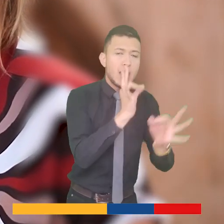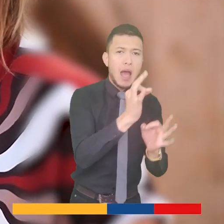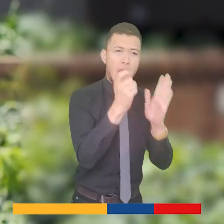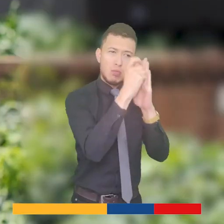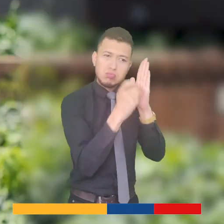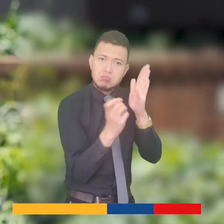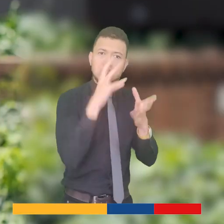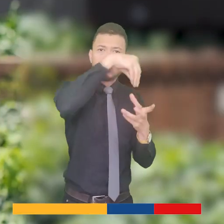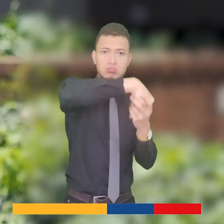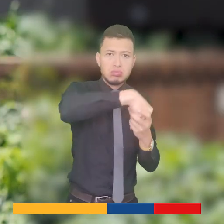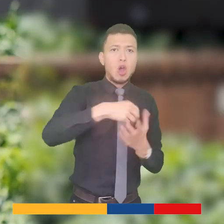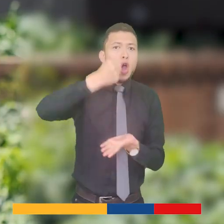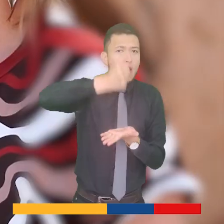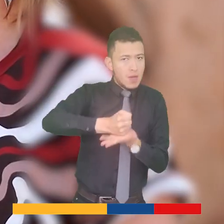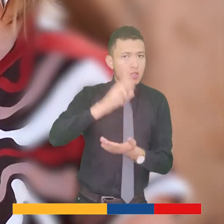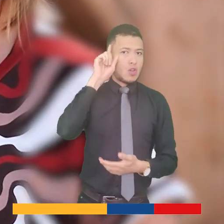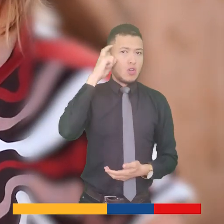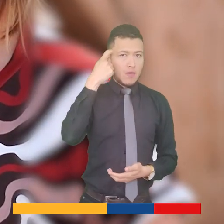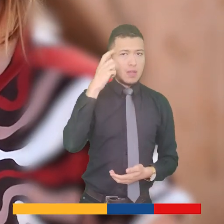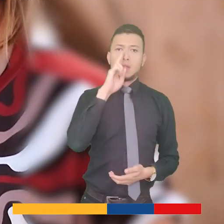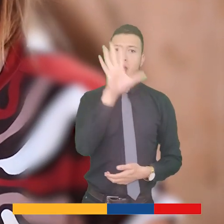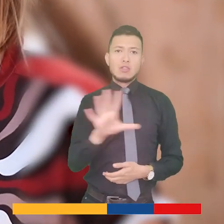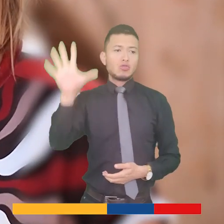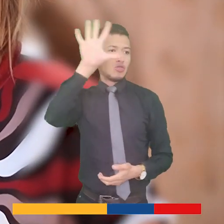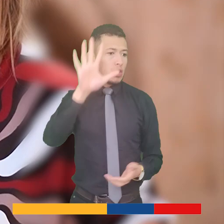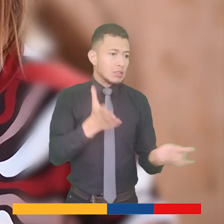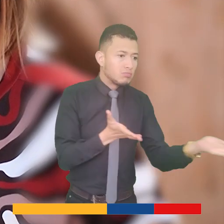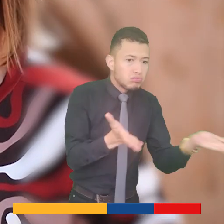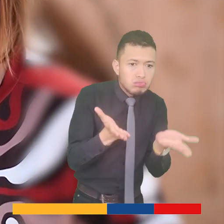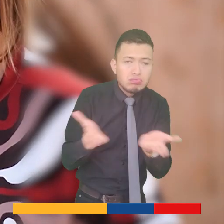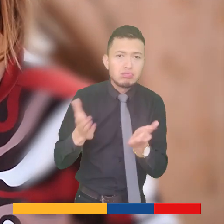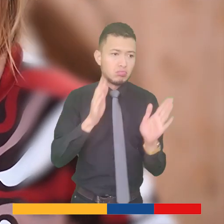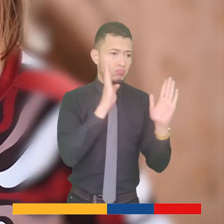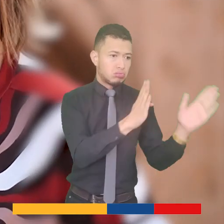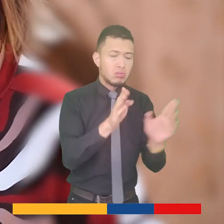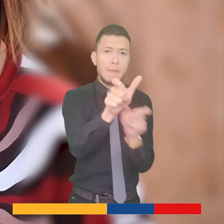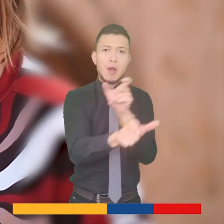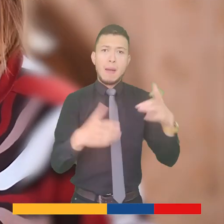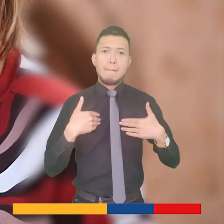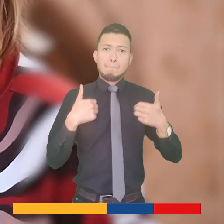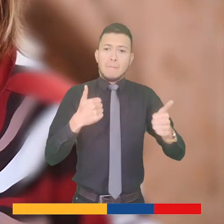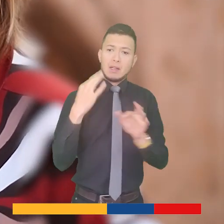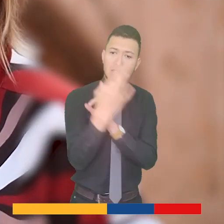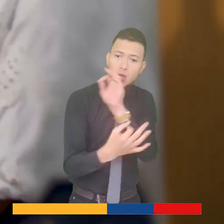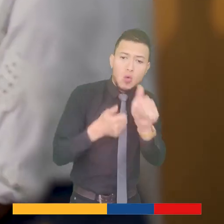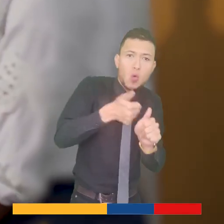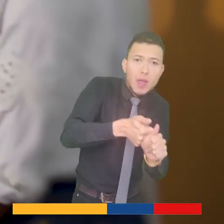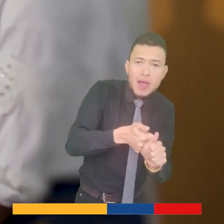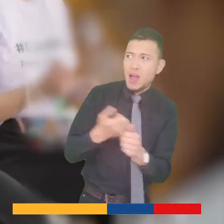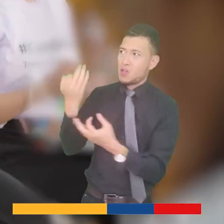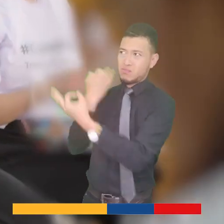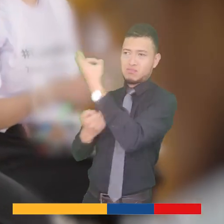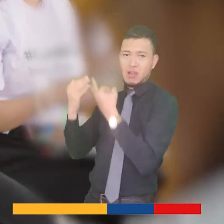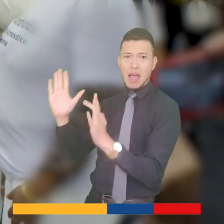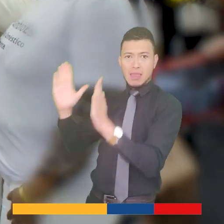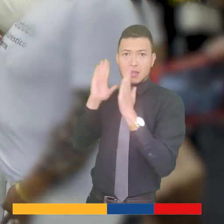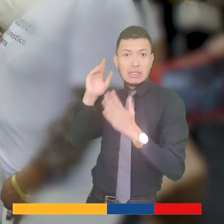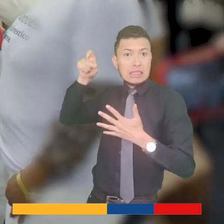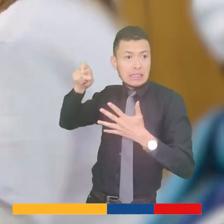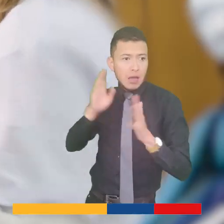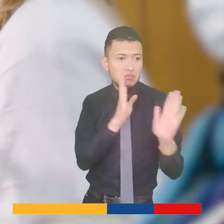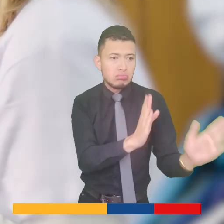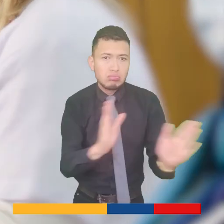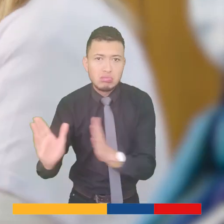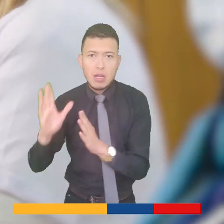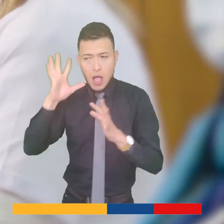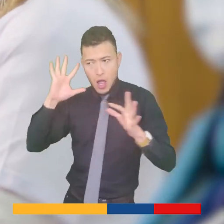Nacional de Cuidados, sus componentes, la obligación del Gobierno Nacional de crear servicios específicos que mejoren el bienestar de las personas que cuidan, de